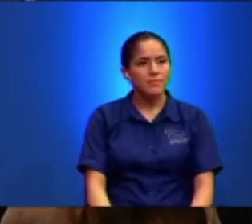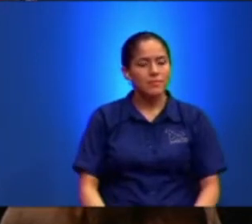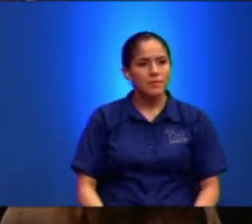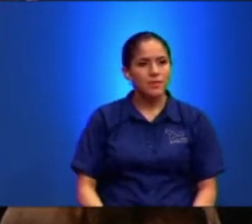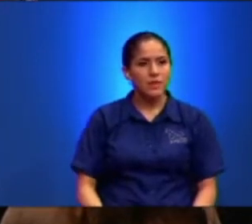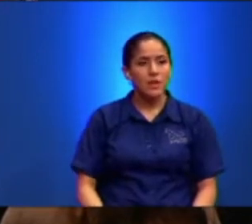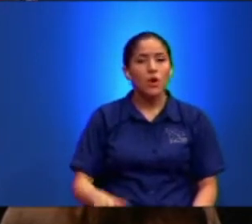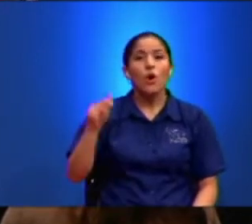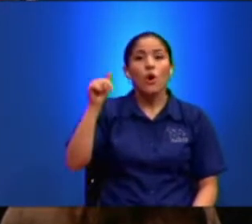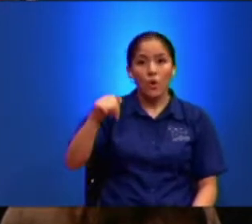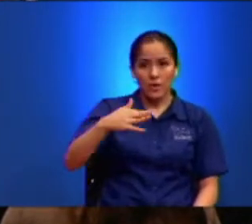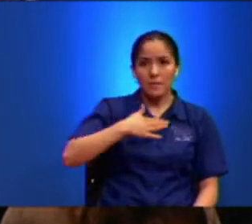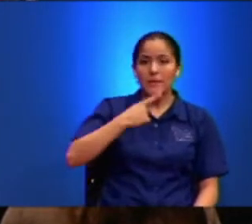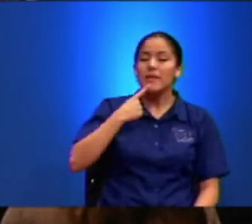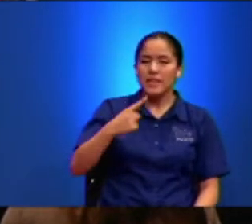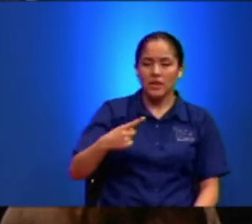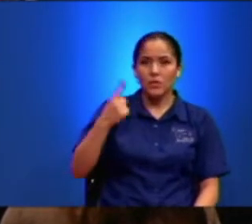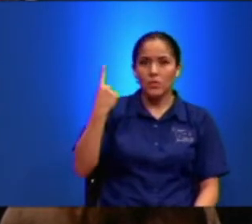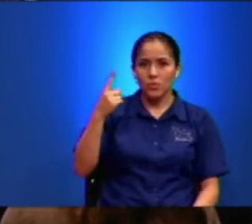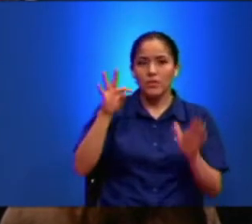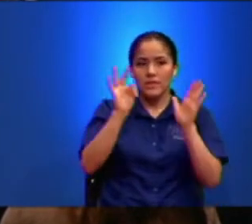Hoy Me Contaron Un Testimonio